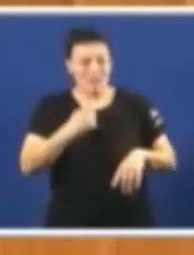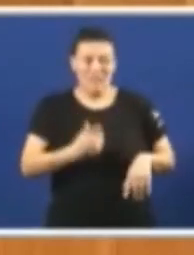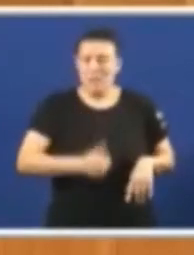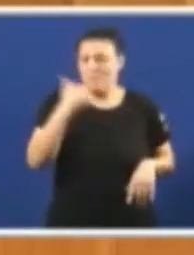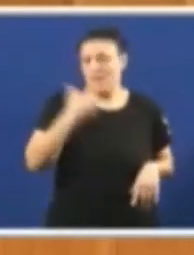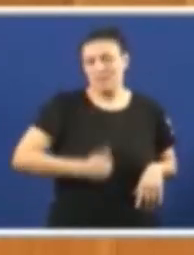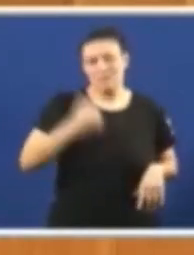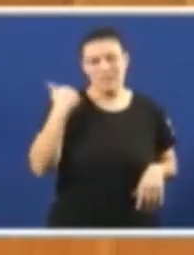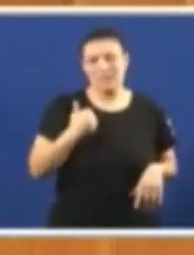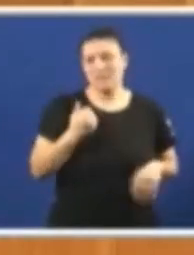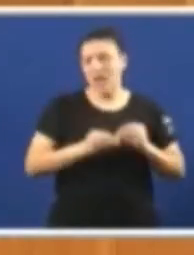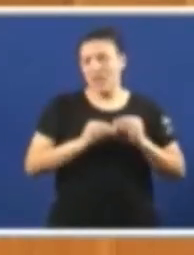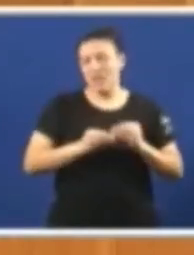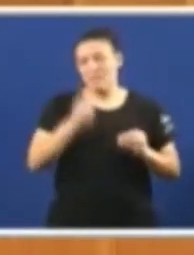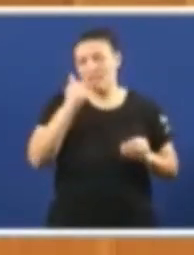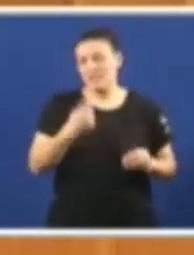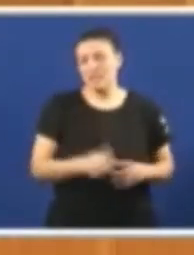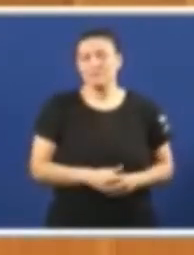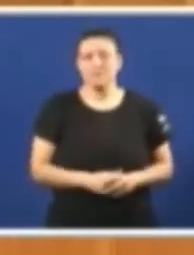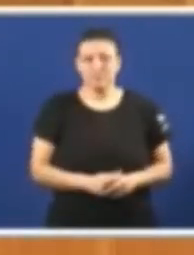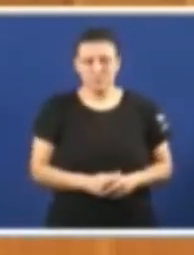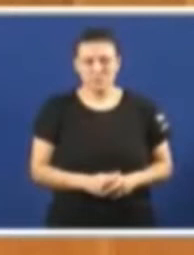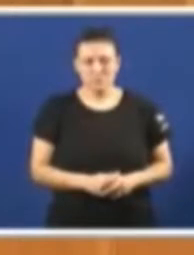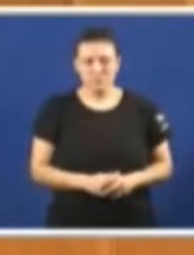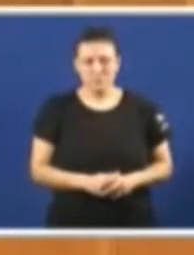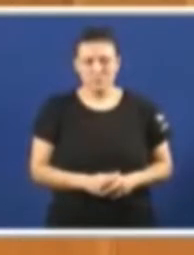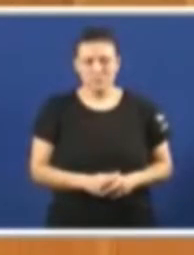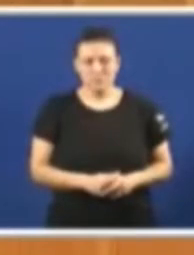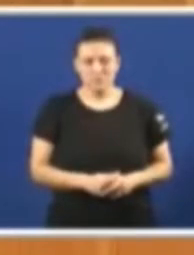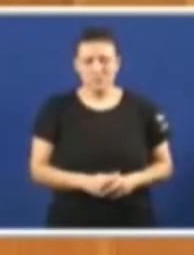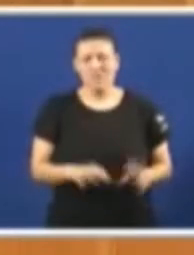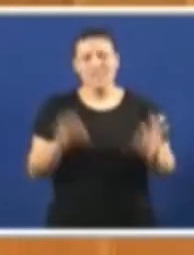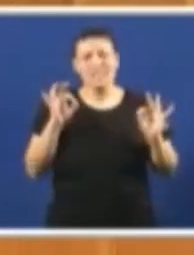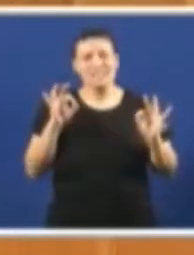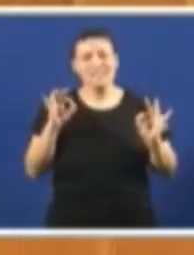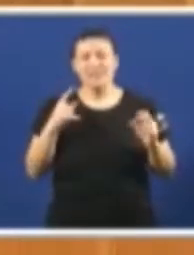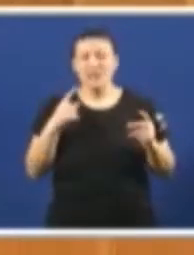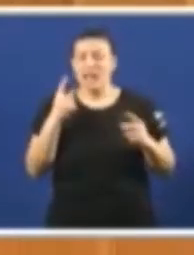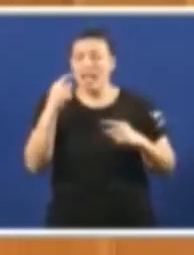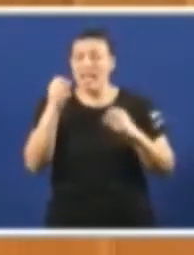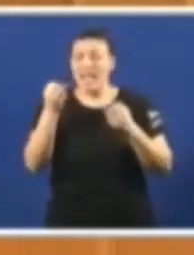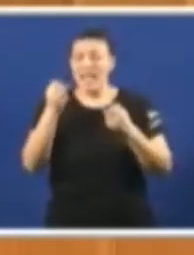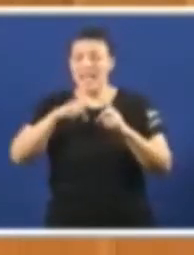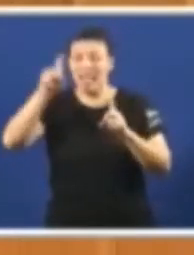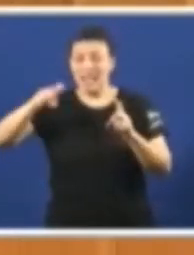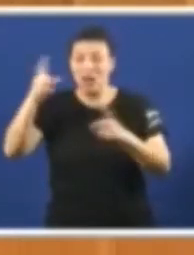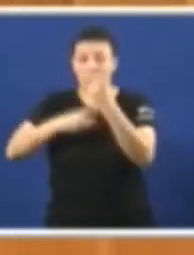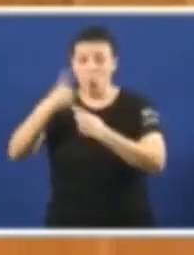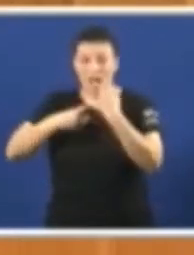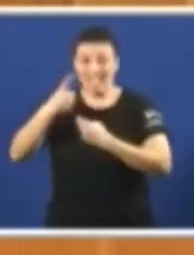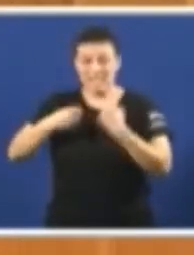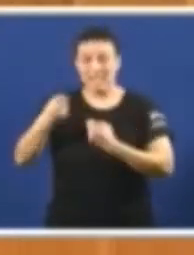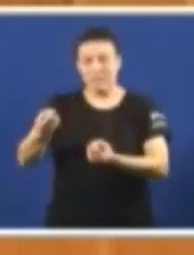por facer. Parece-nos además especialmente necesario esta enquisa que atende a